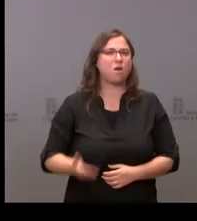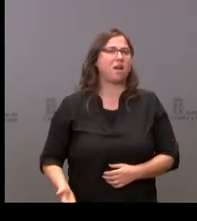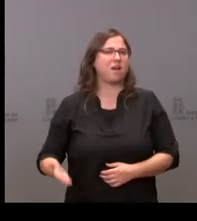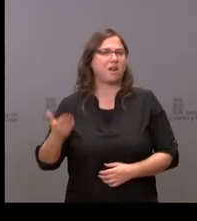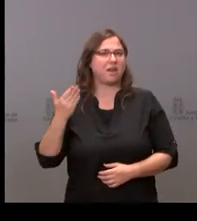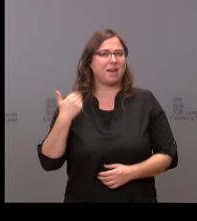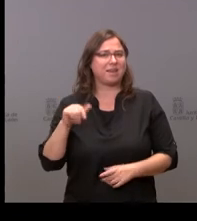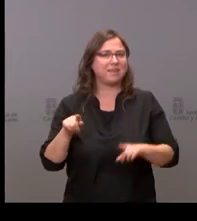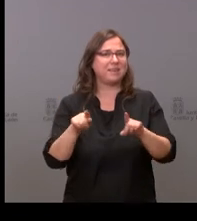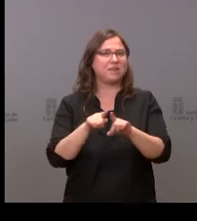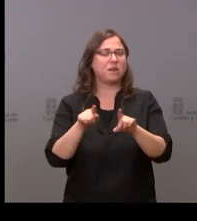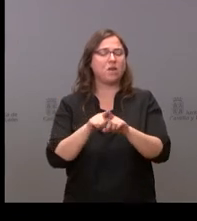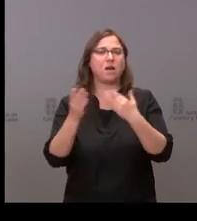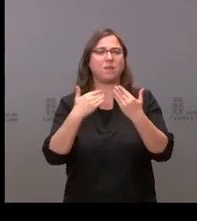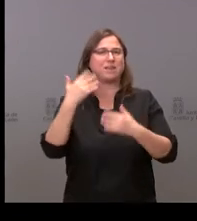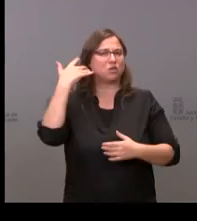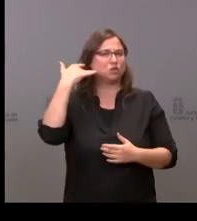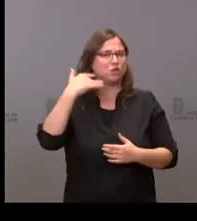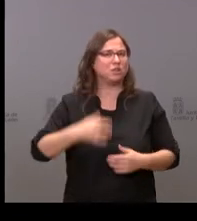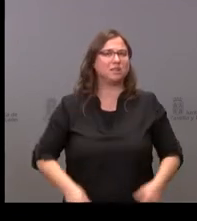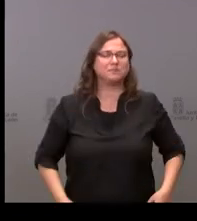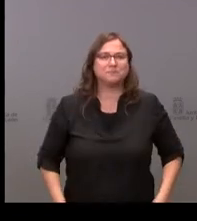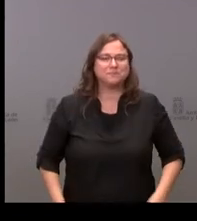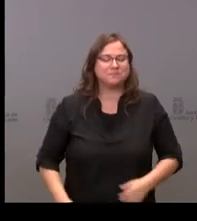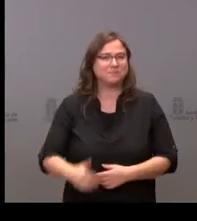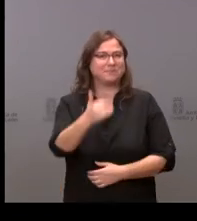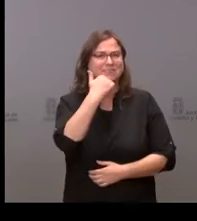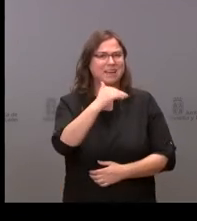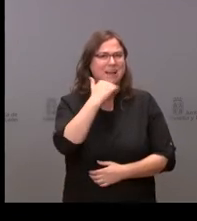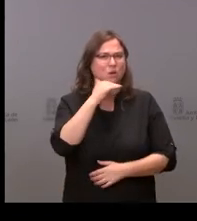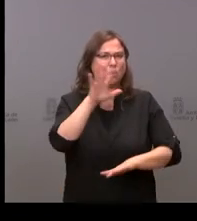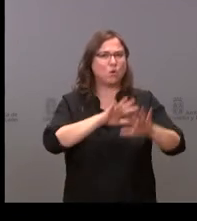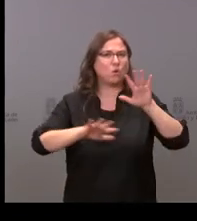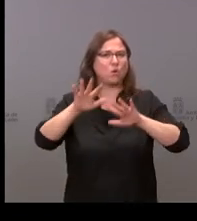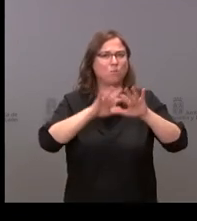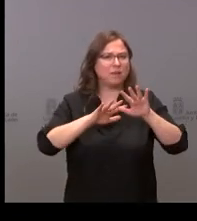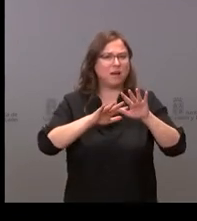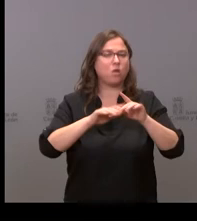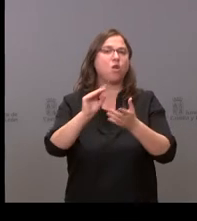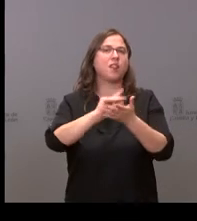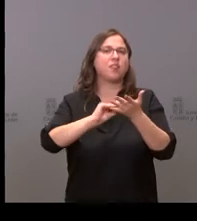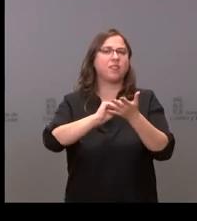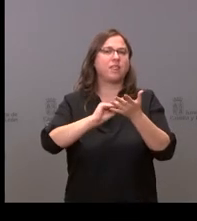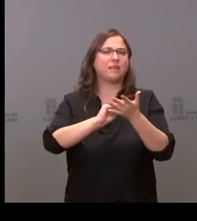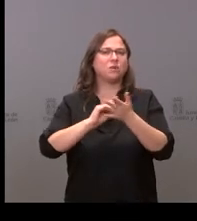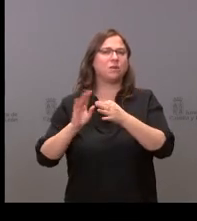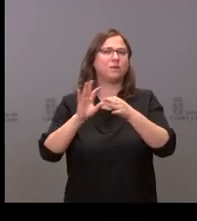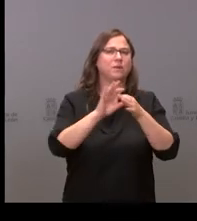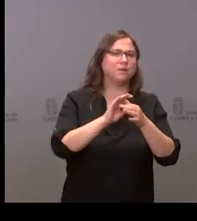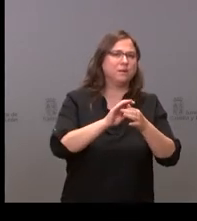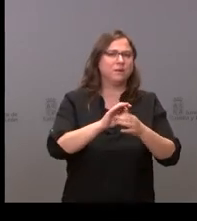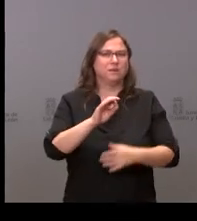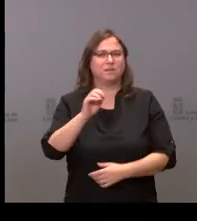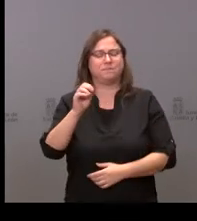despejó en Soria no sé si aunque va a estar complicado por lo que veo algún dato sobre el plan Soria y sobre las